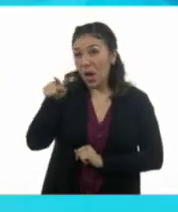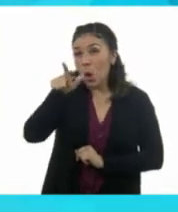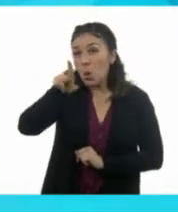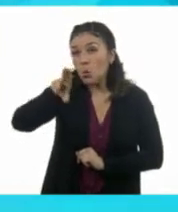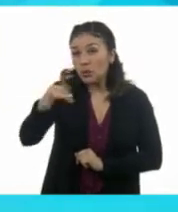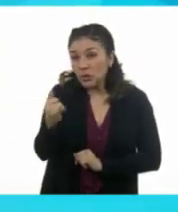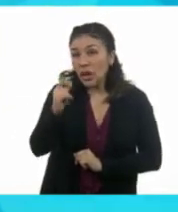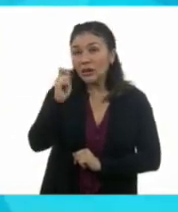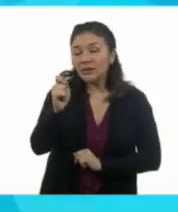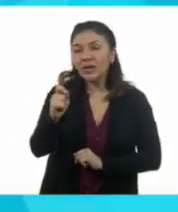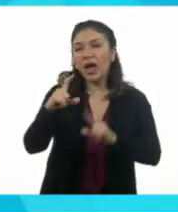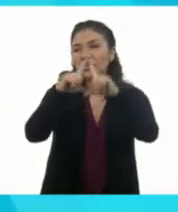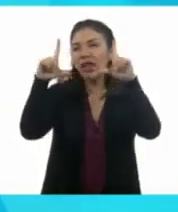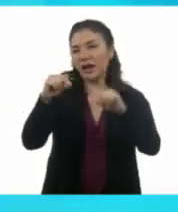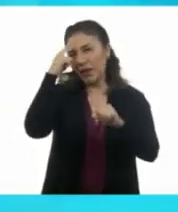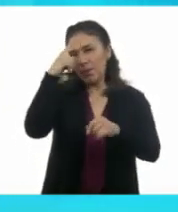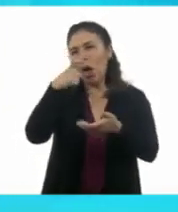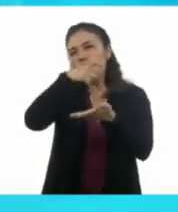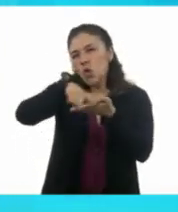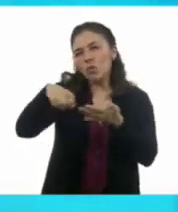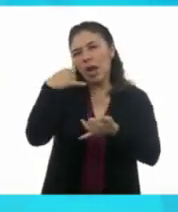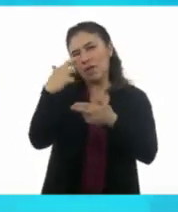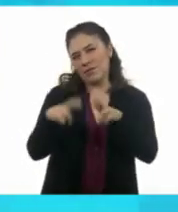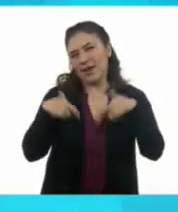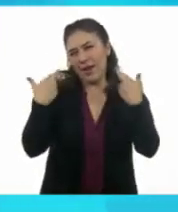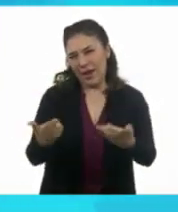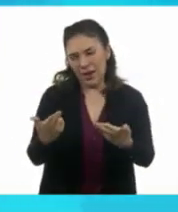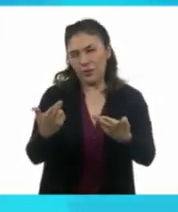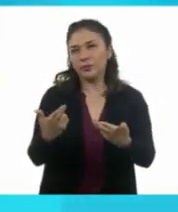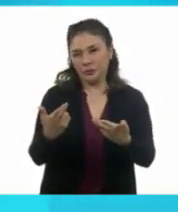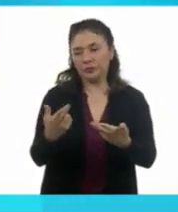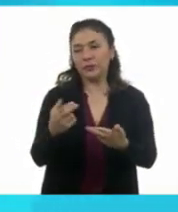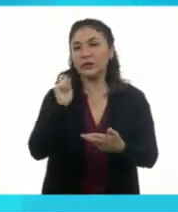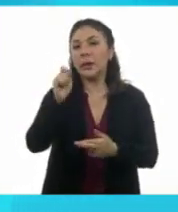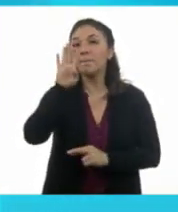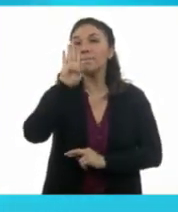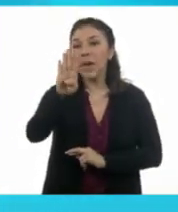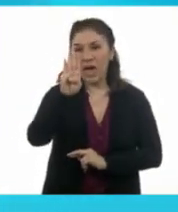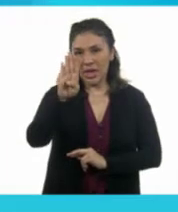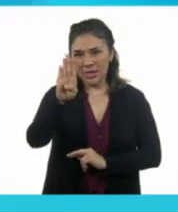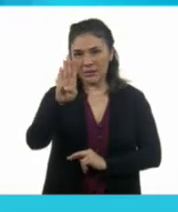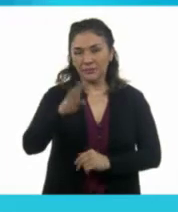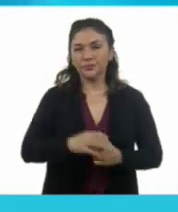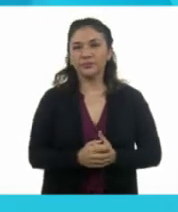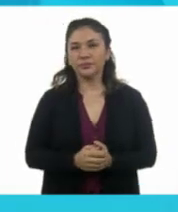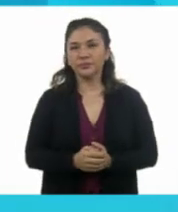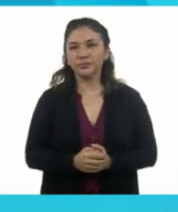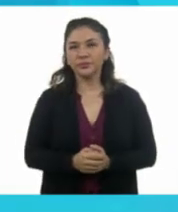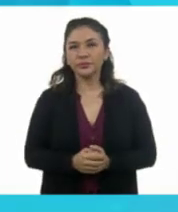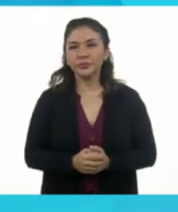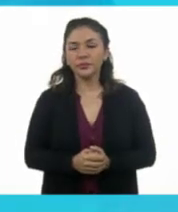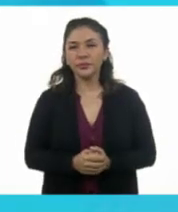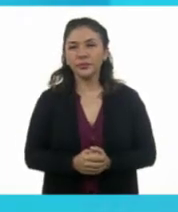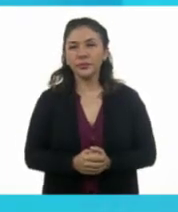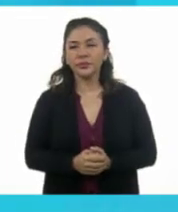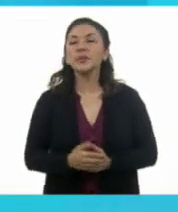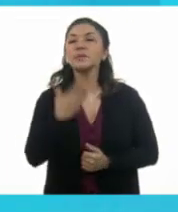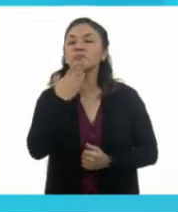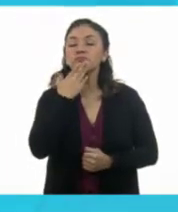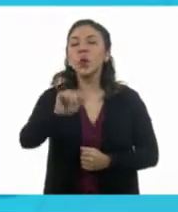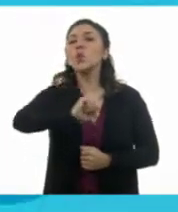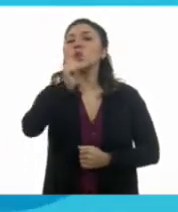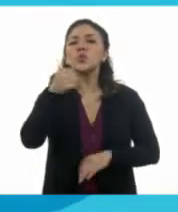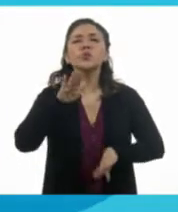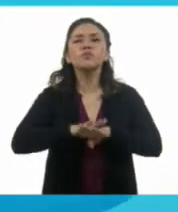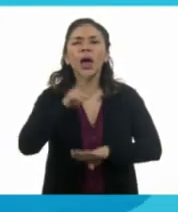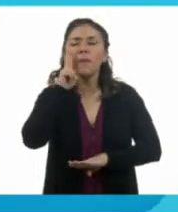una tarjeta de regalo. Vamos a poner en la respuesta. En el inciso B. De Lucy. Muy bien. Exacto. Siguiente.